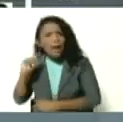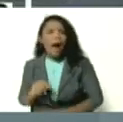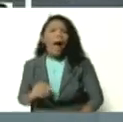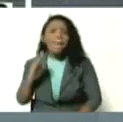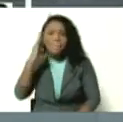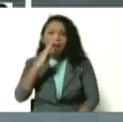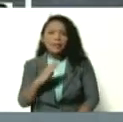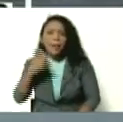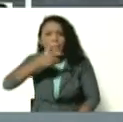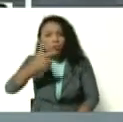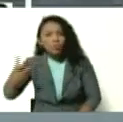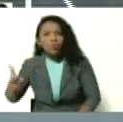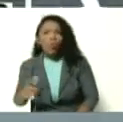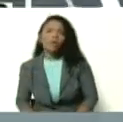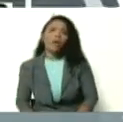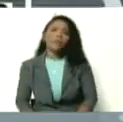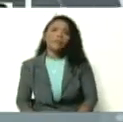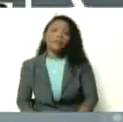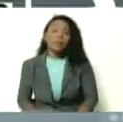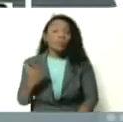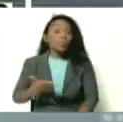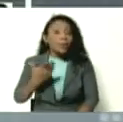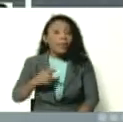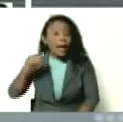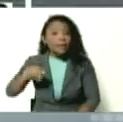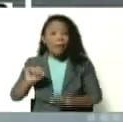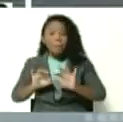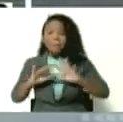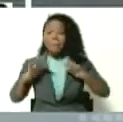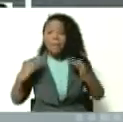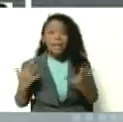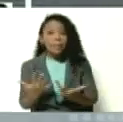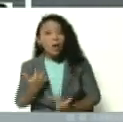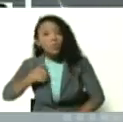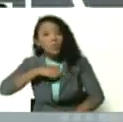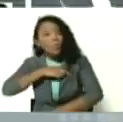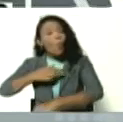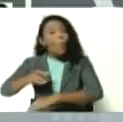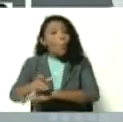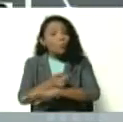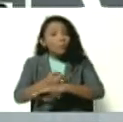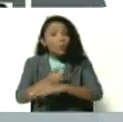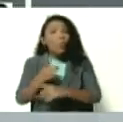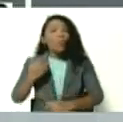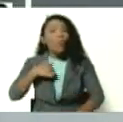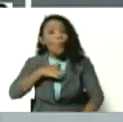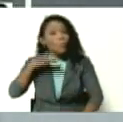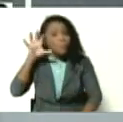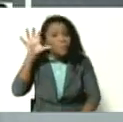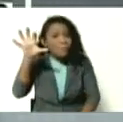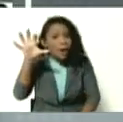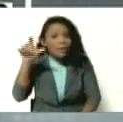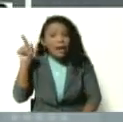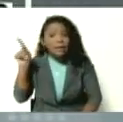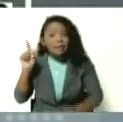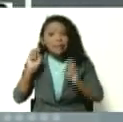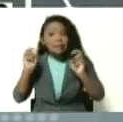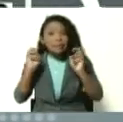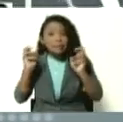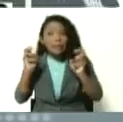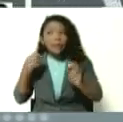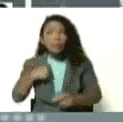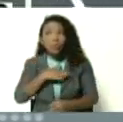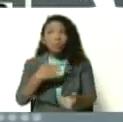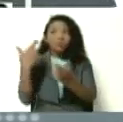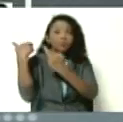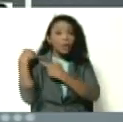flujo tan importante que en esta pandemia nuestro gobierno, nuestra patria, y en este caso la responsabilidad que tenemos en